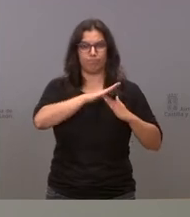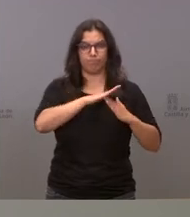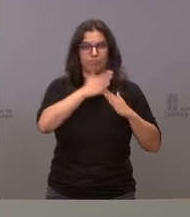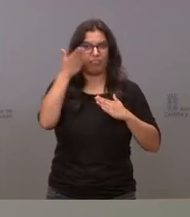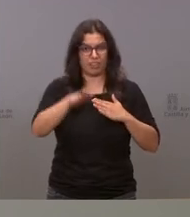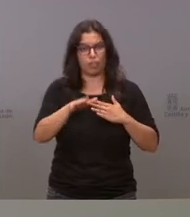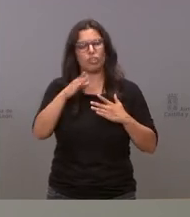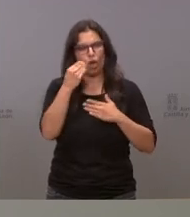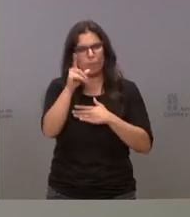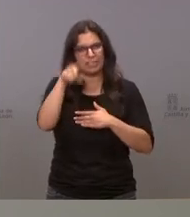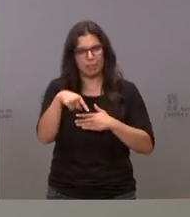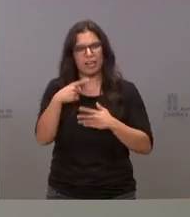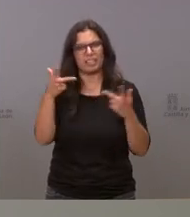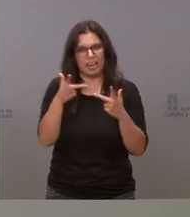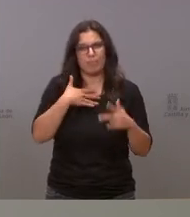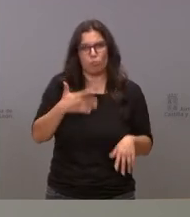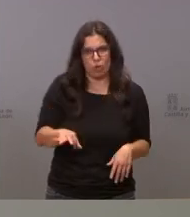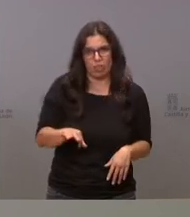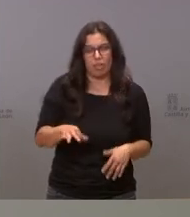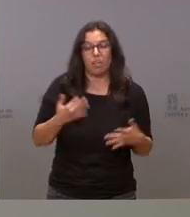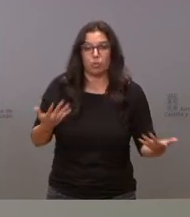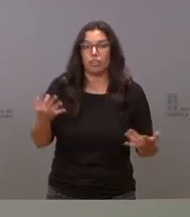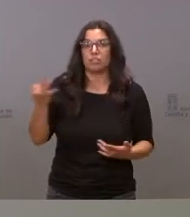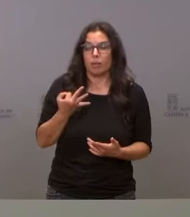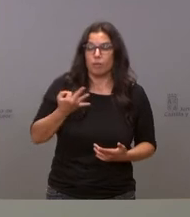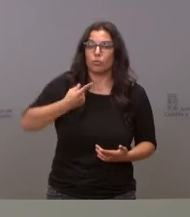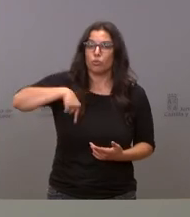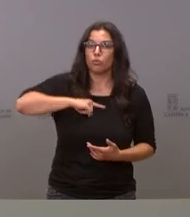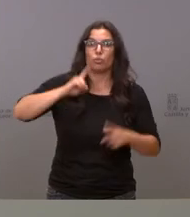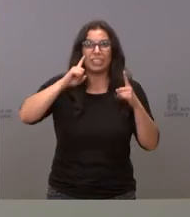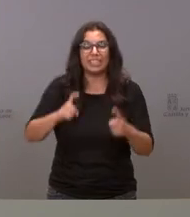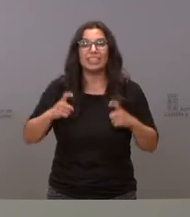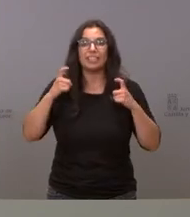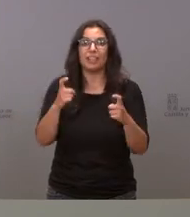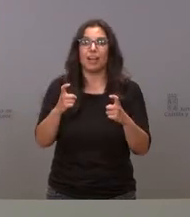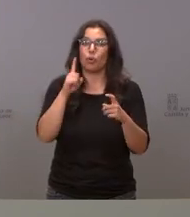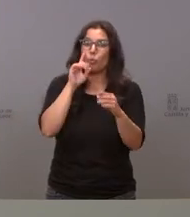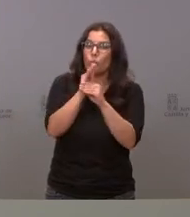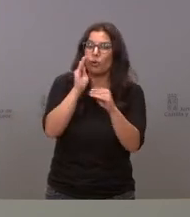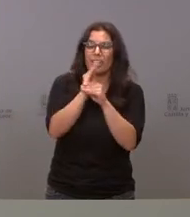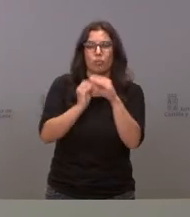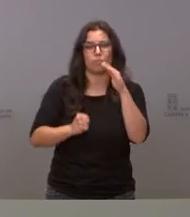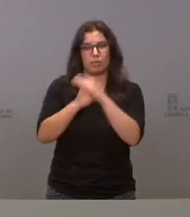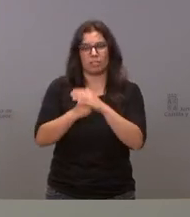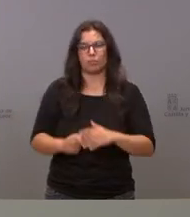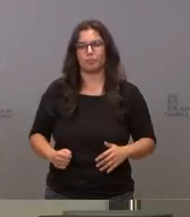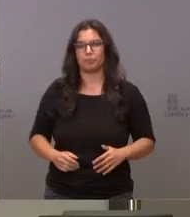existen por lo tanto es algo que debemos de intentar bueno pues mantener el cuidado lo más posible